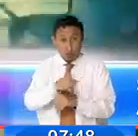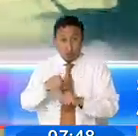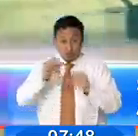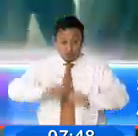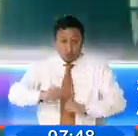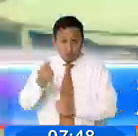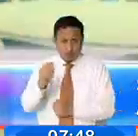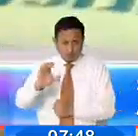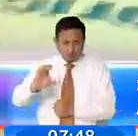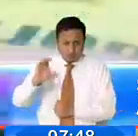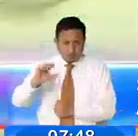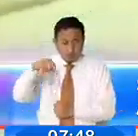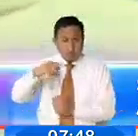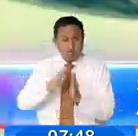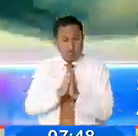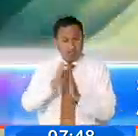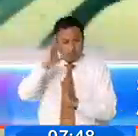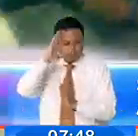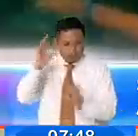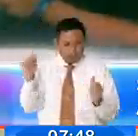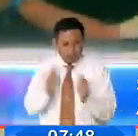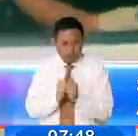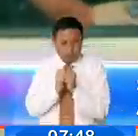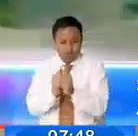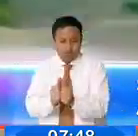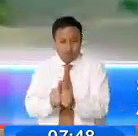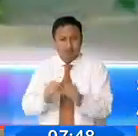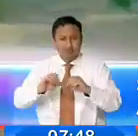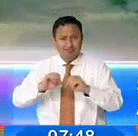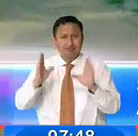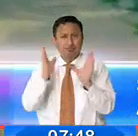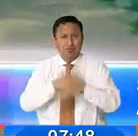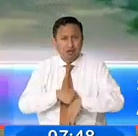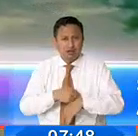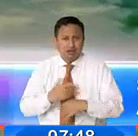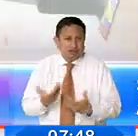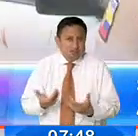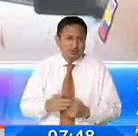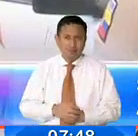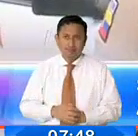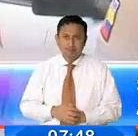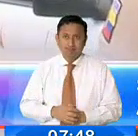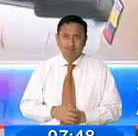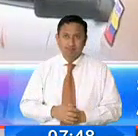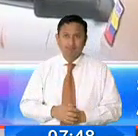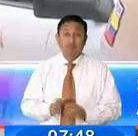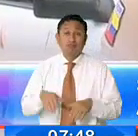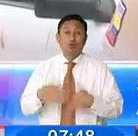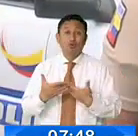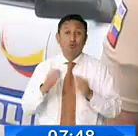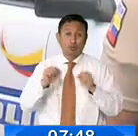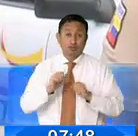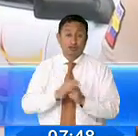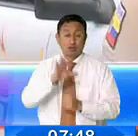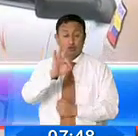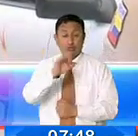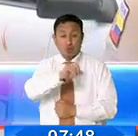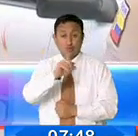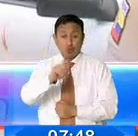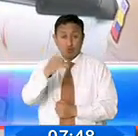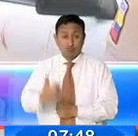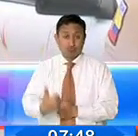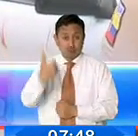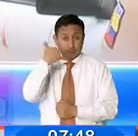dinero, pida resguardo policial el traslado de valores. Es un servicio gratuito. Se lo puede realizar a través del ECU 911,